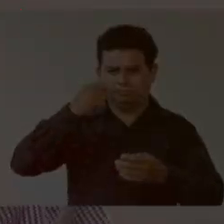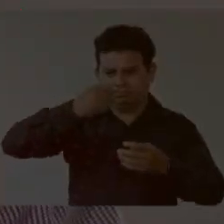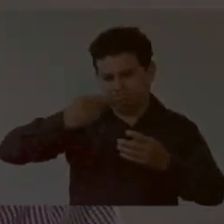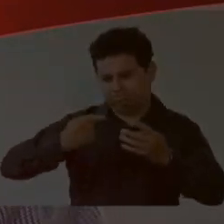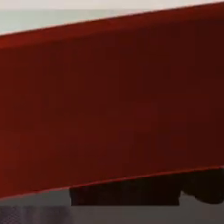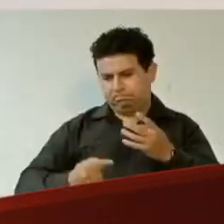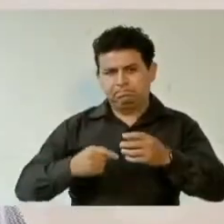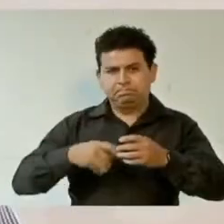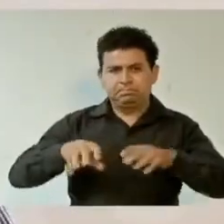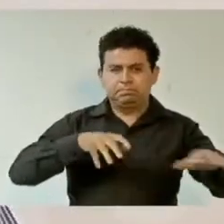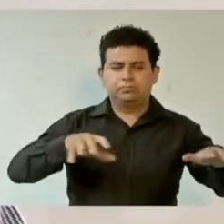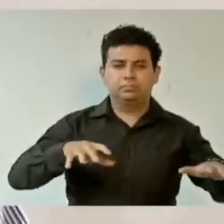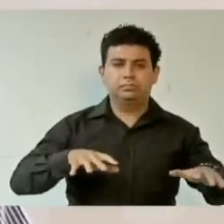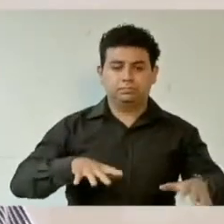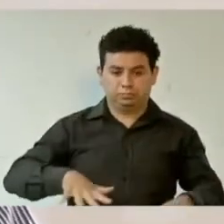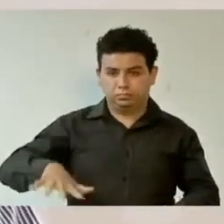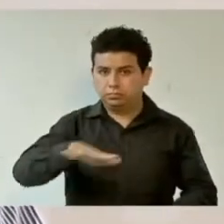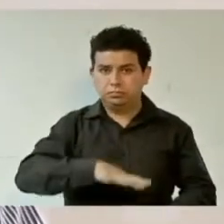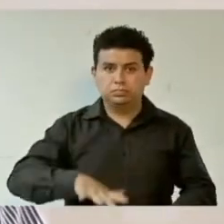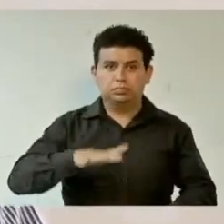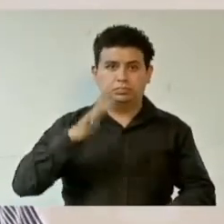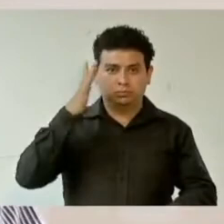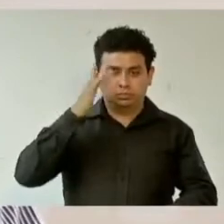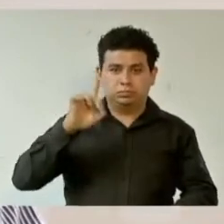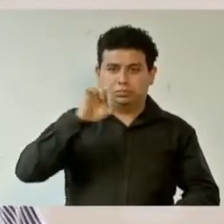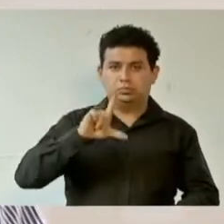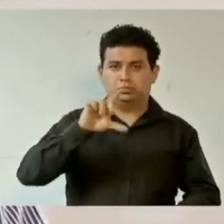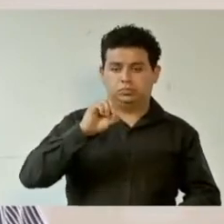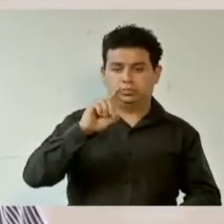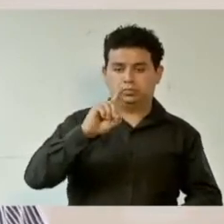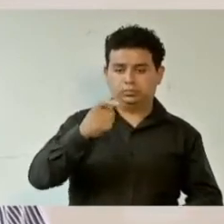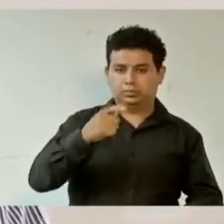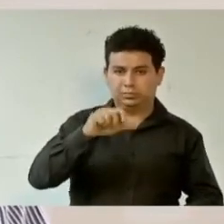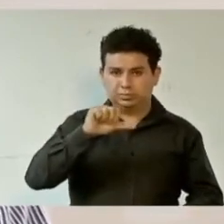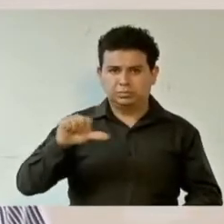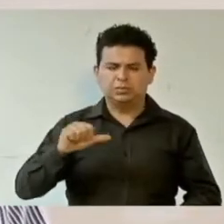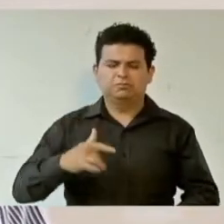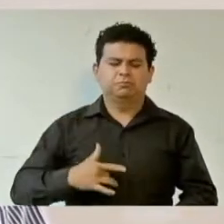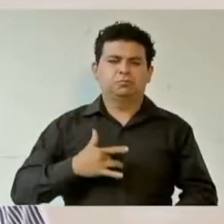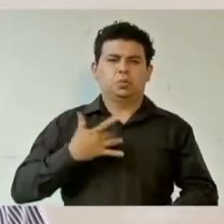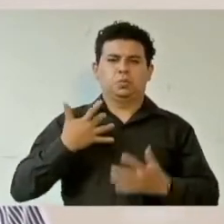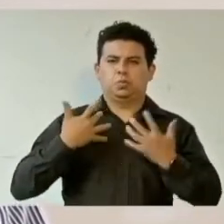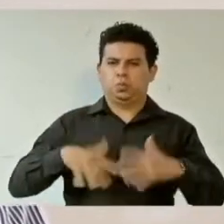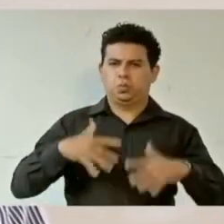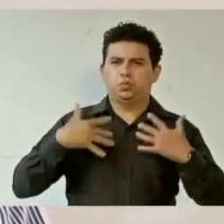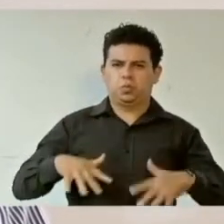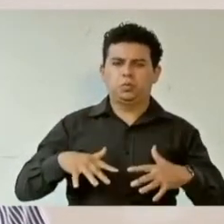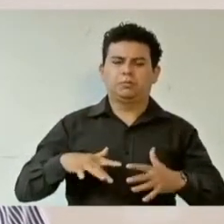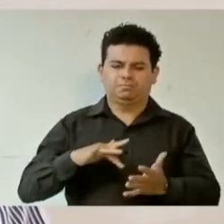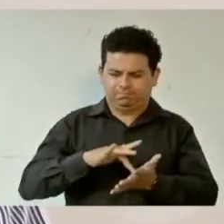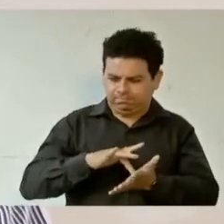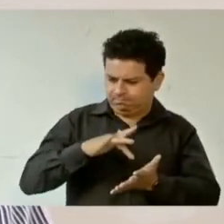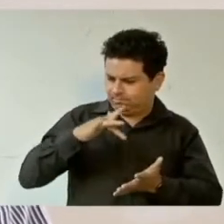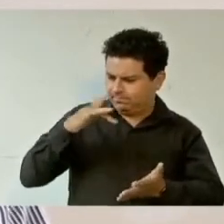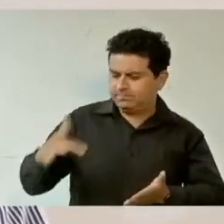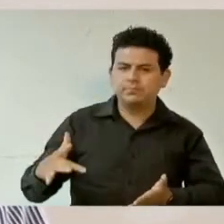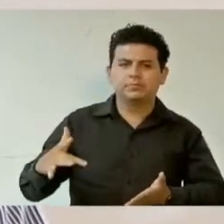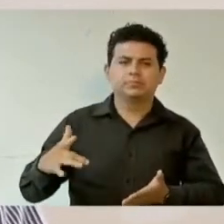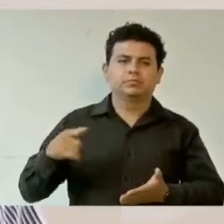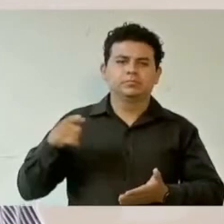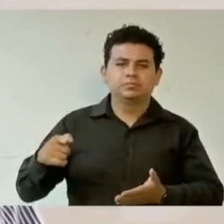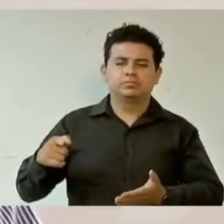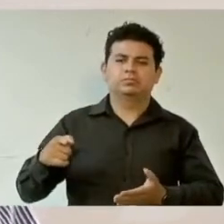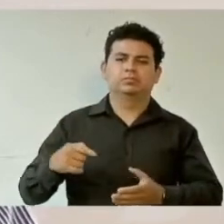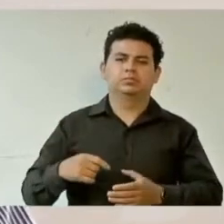El pueblo de Santo Domingo Nutzá, se siente honrado y sumamente agradecido por